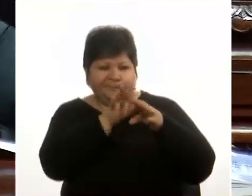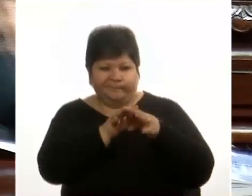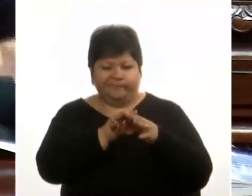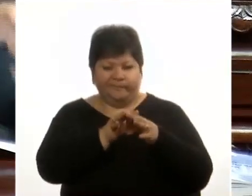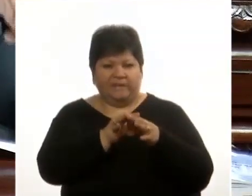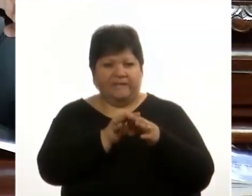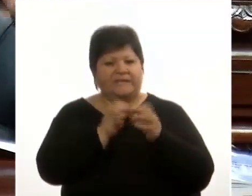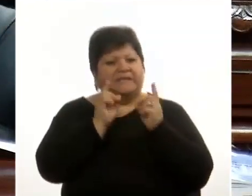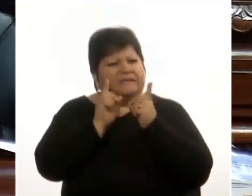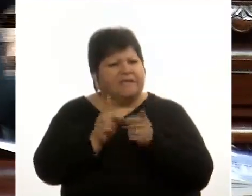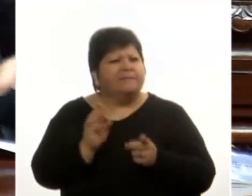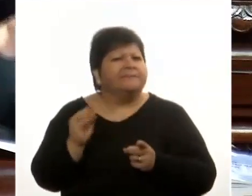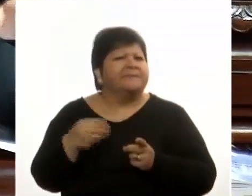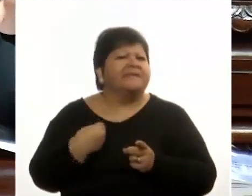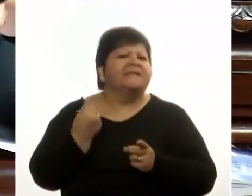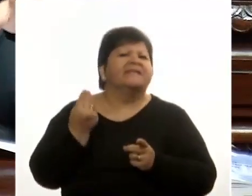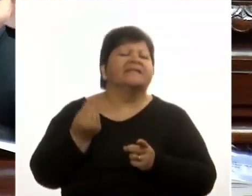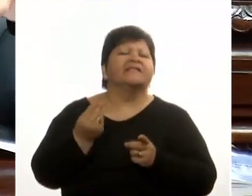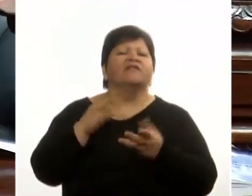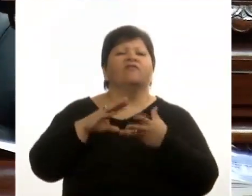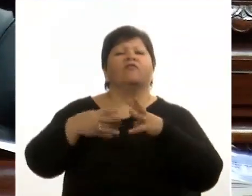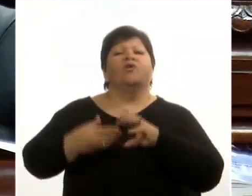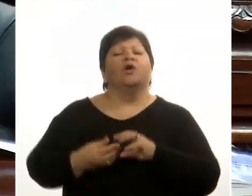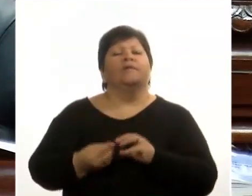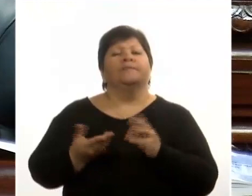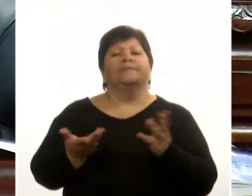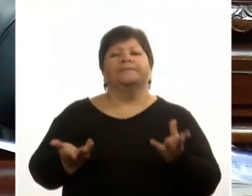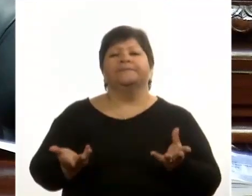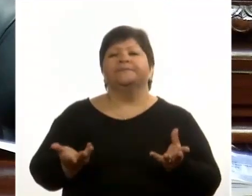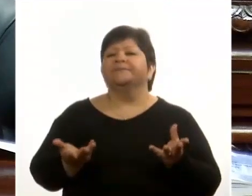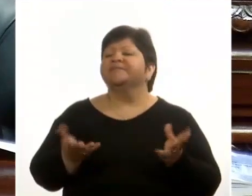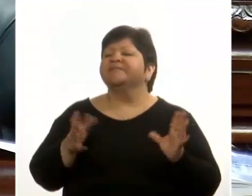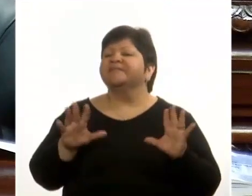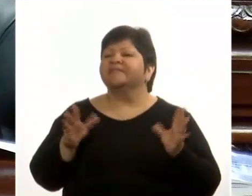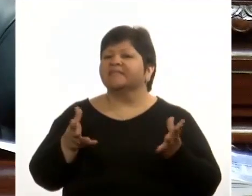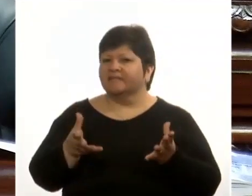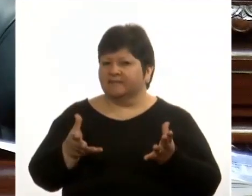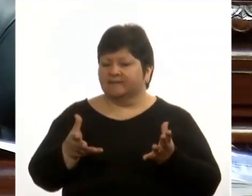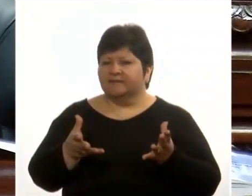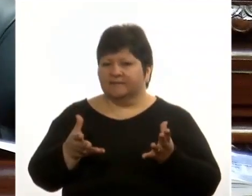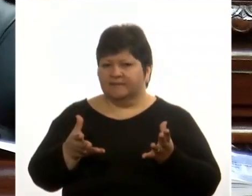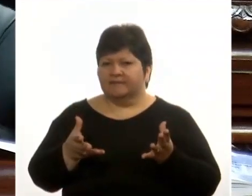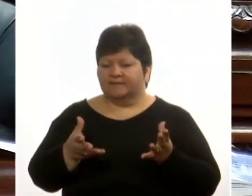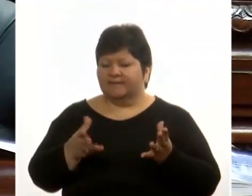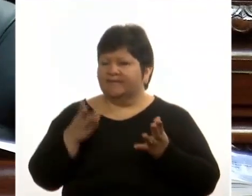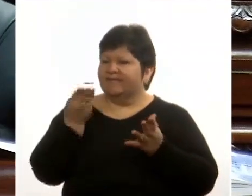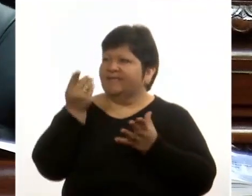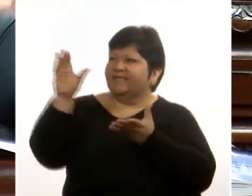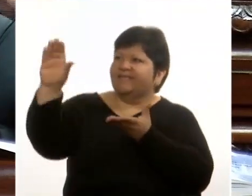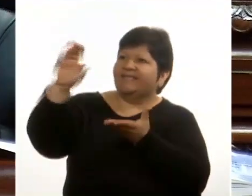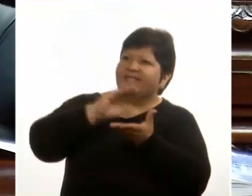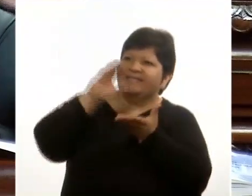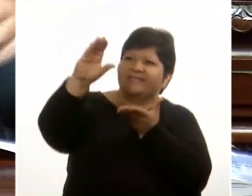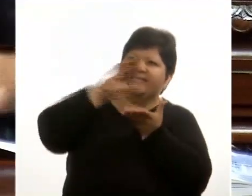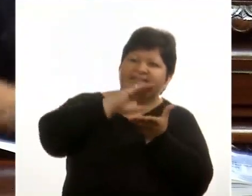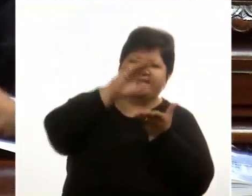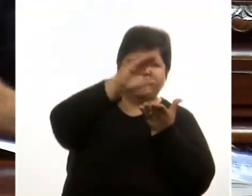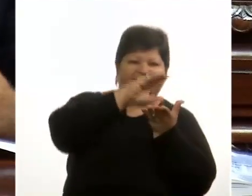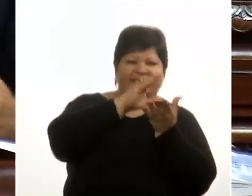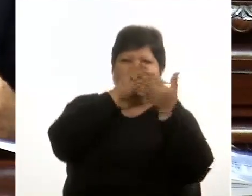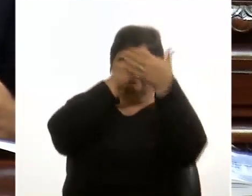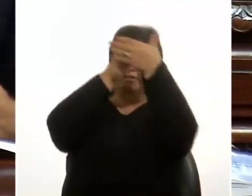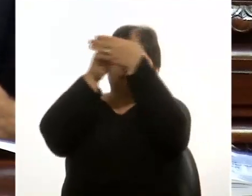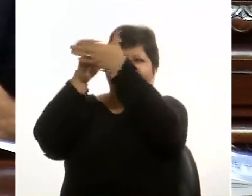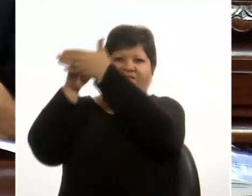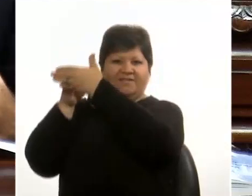estamos perdiendo la batalla de las trabas a los ingresos